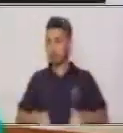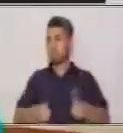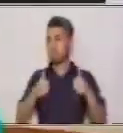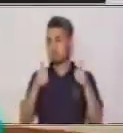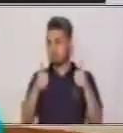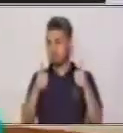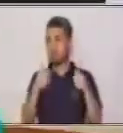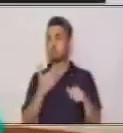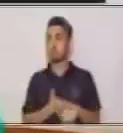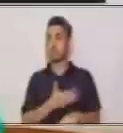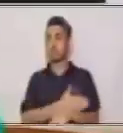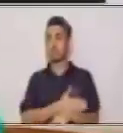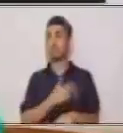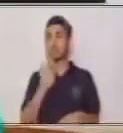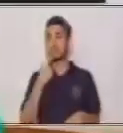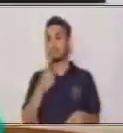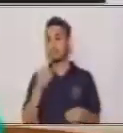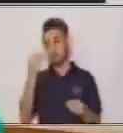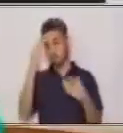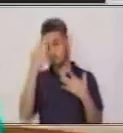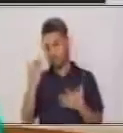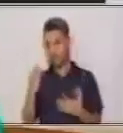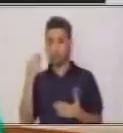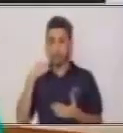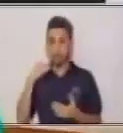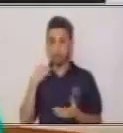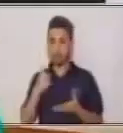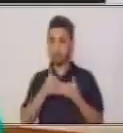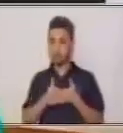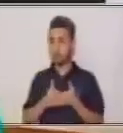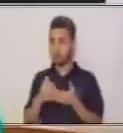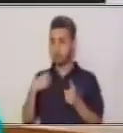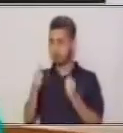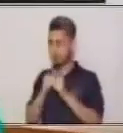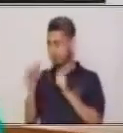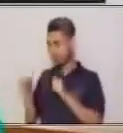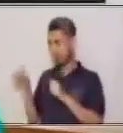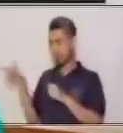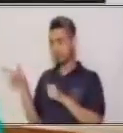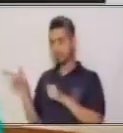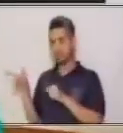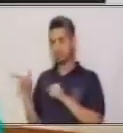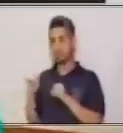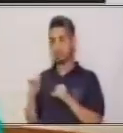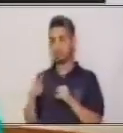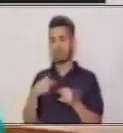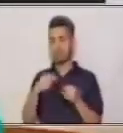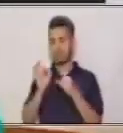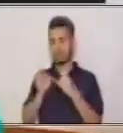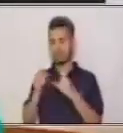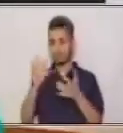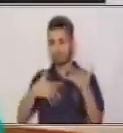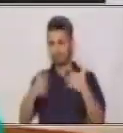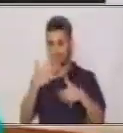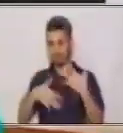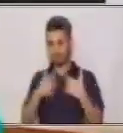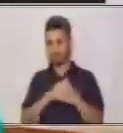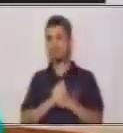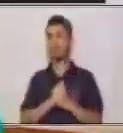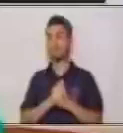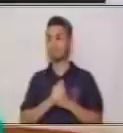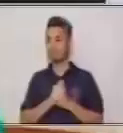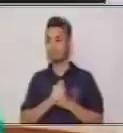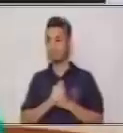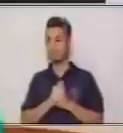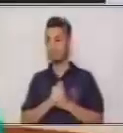iniciar, también le vamos a dar las gracias a Mauricio, quien nos acompaña en el lenguaje de señas. Ahora bien,